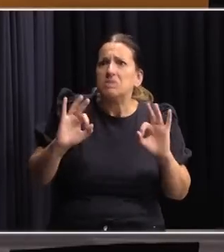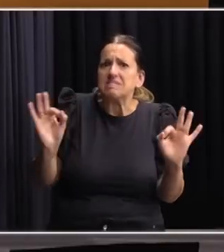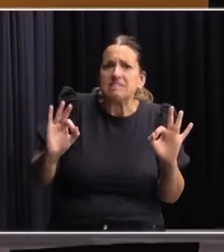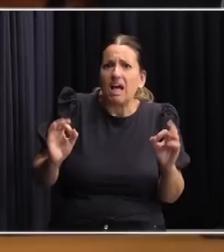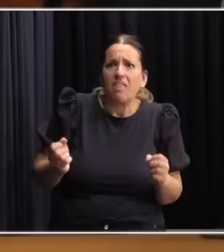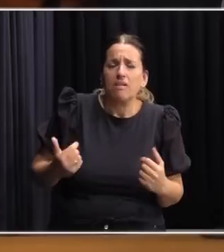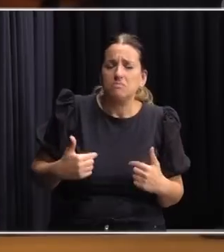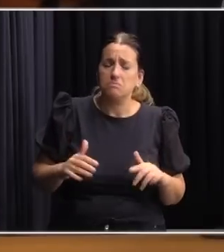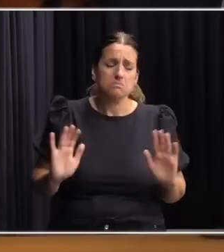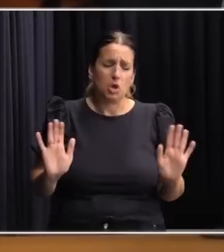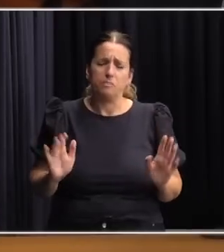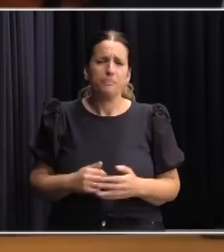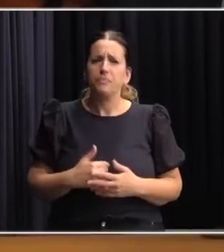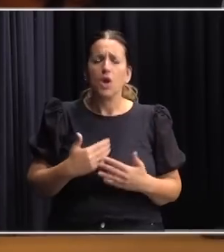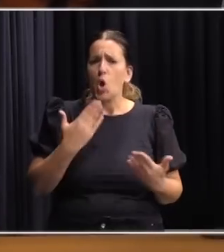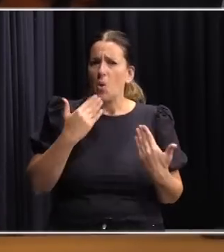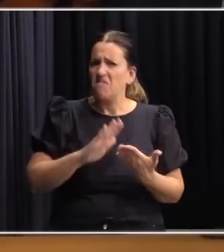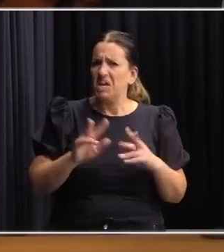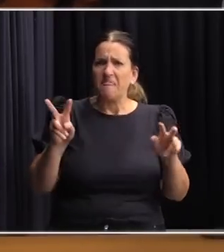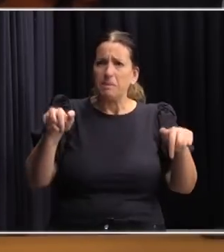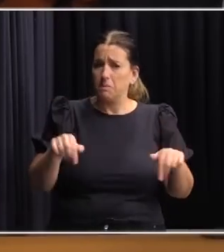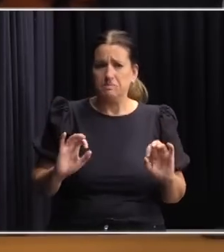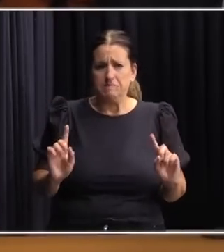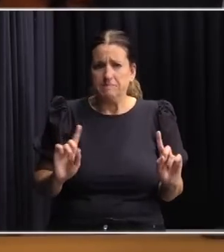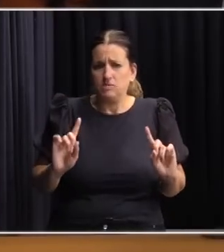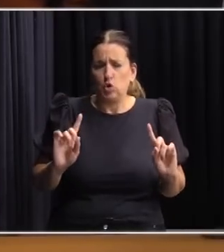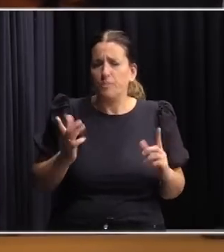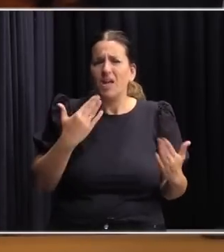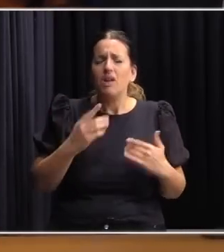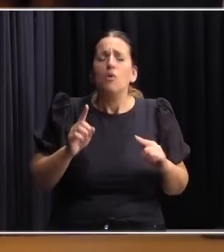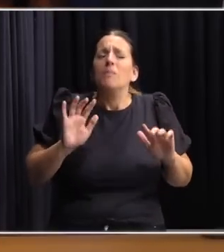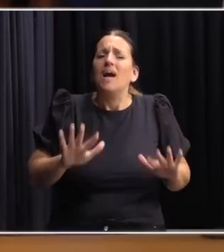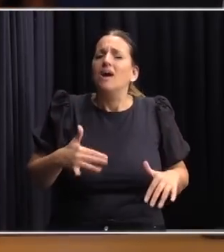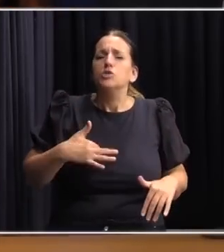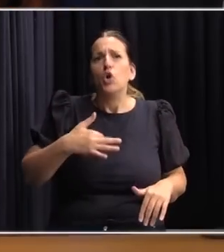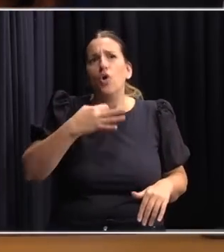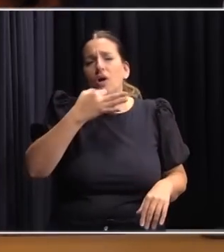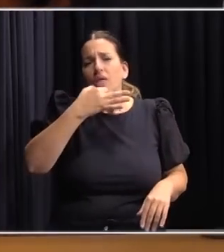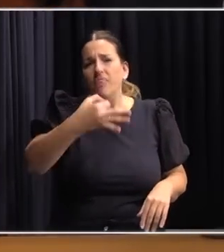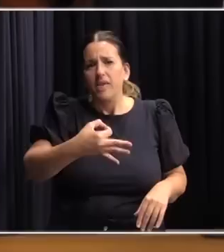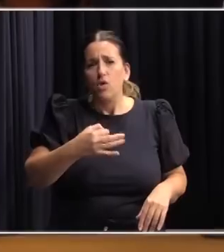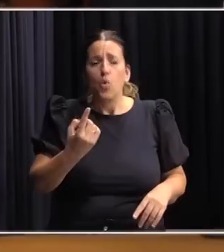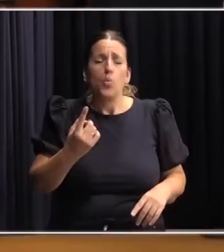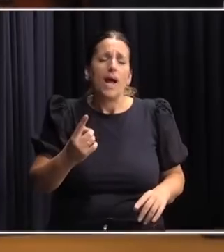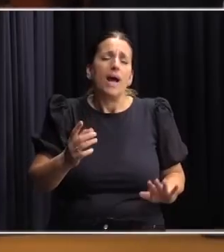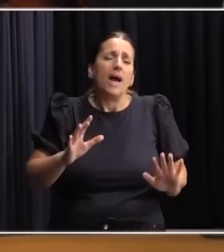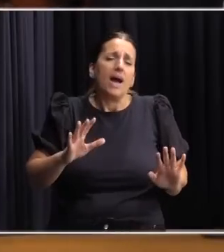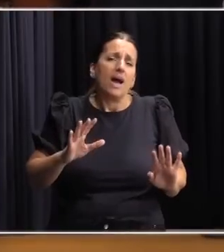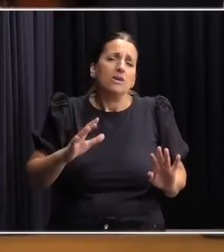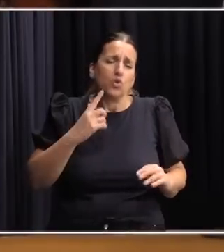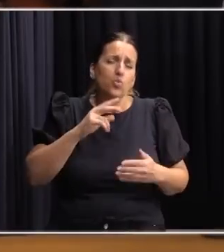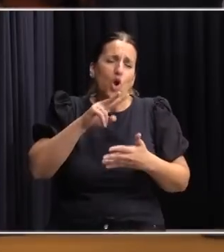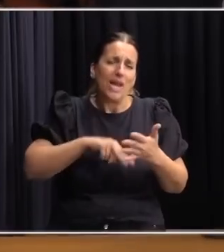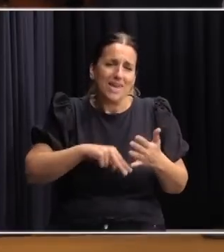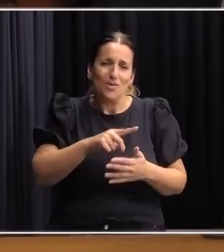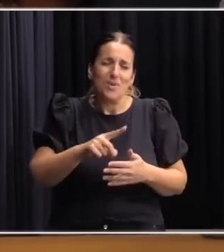No, no hablé no. Por este tema no he vuelto a hablar. Me quedo con una respuesta que le leía